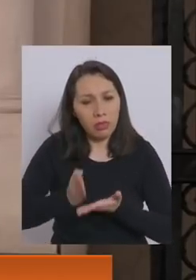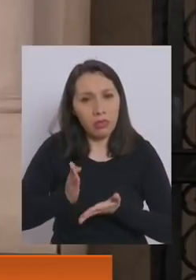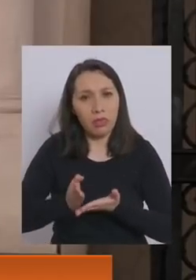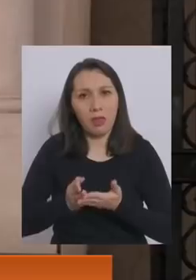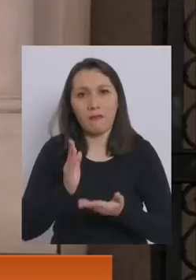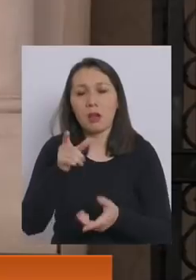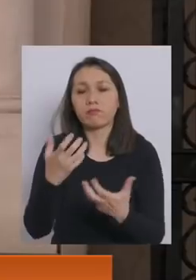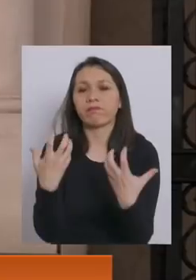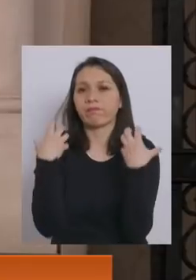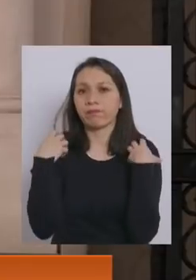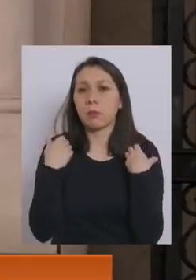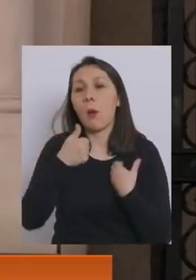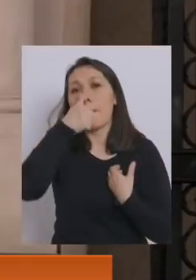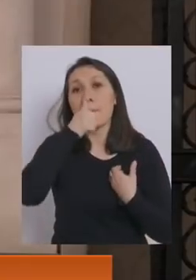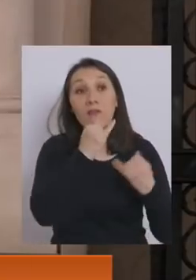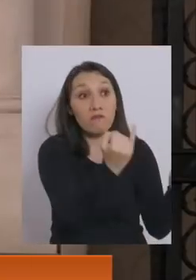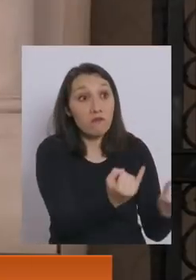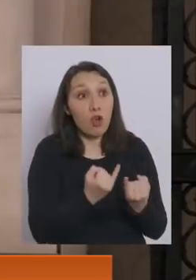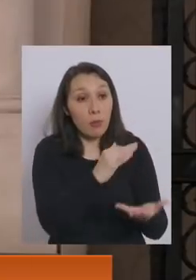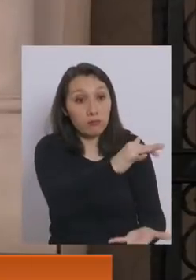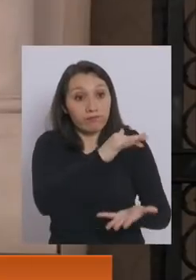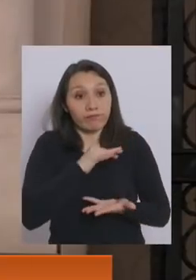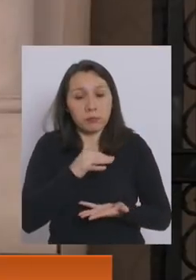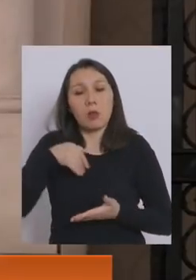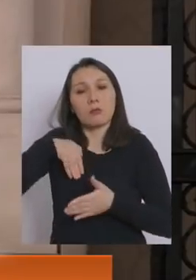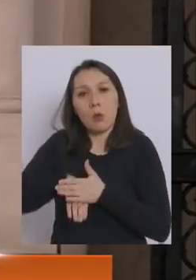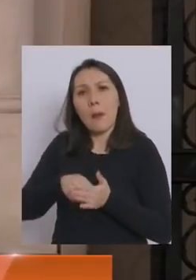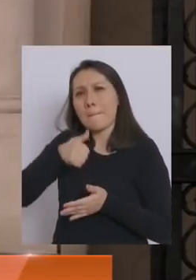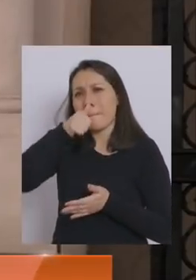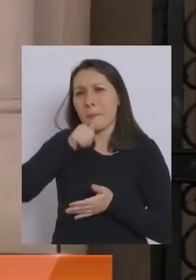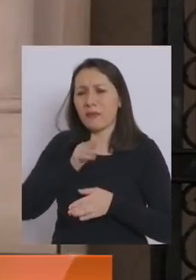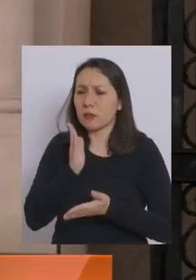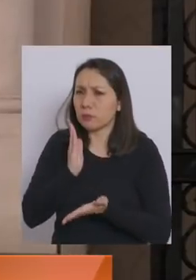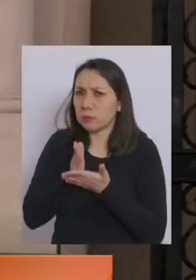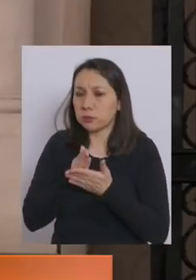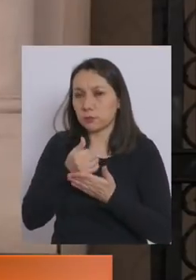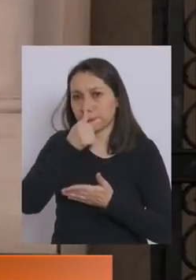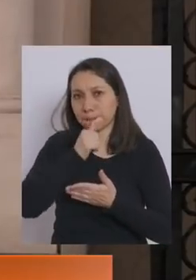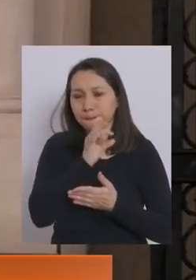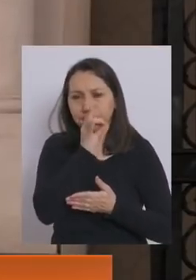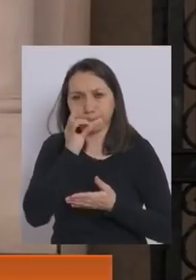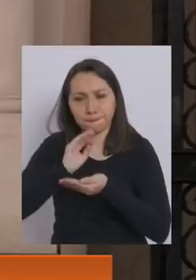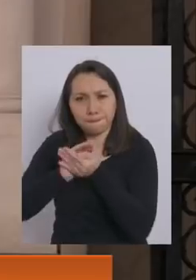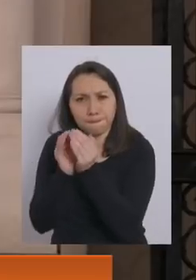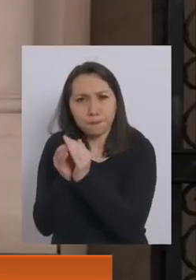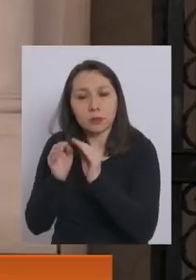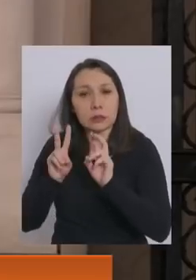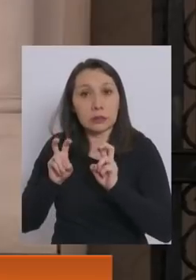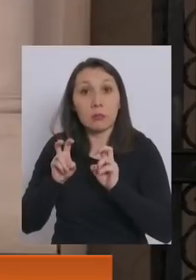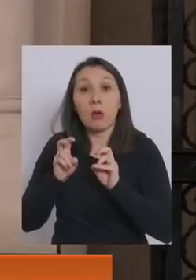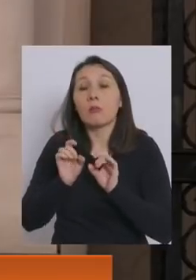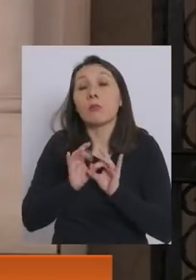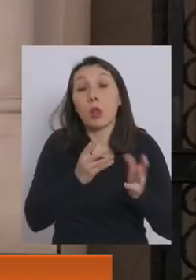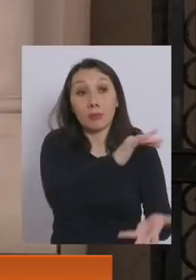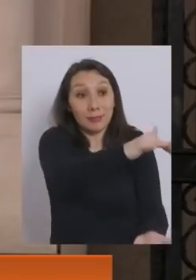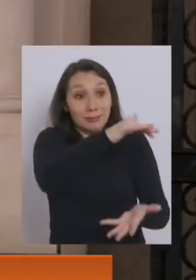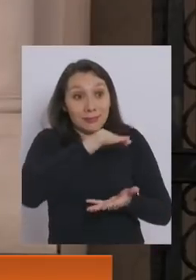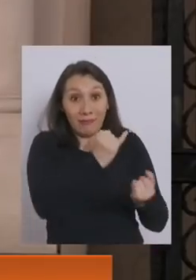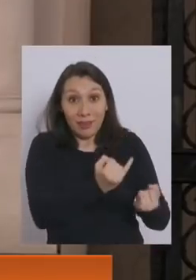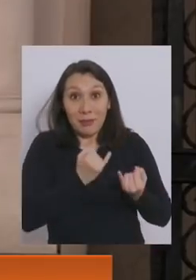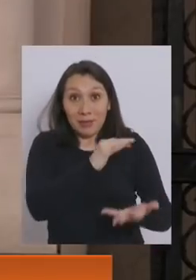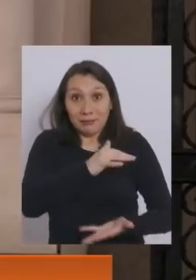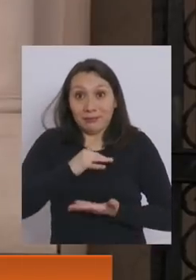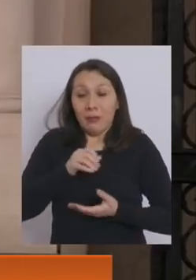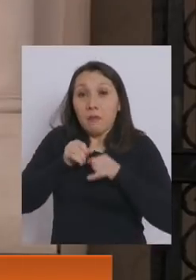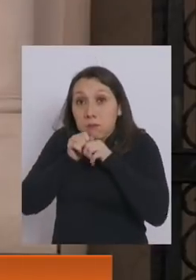obligación de la reserva y de mantener en la más estricta confidencialidad dichos datos. Y si eso se vulnerara, entonces,